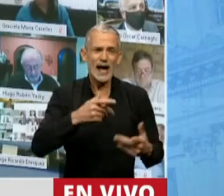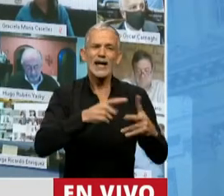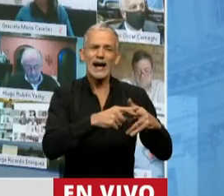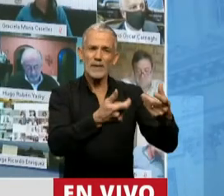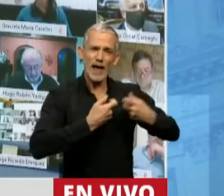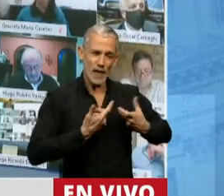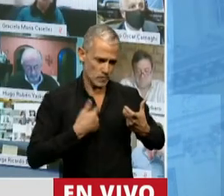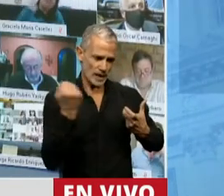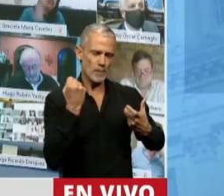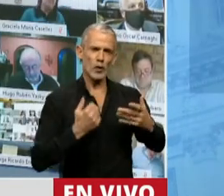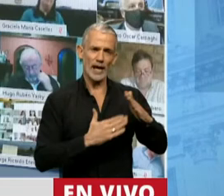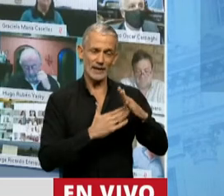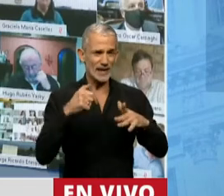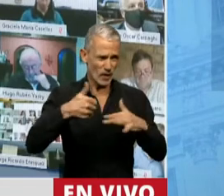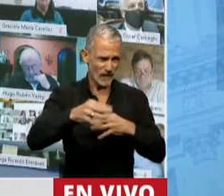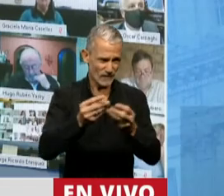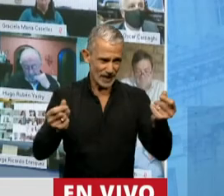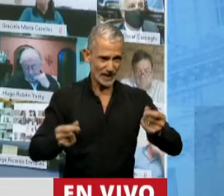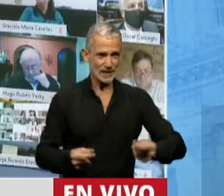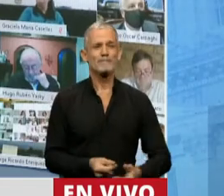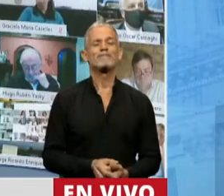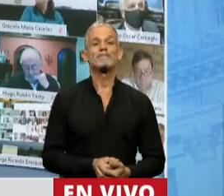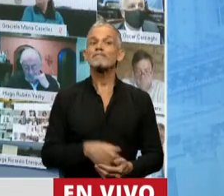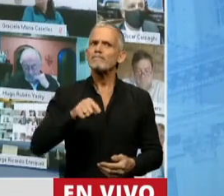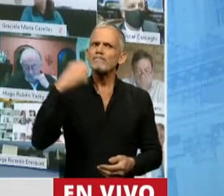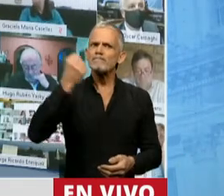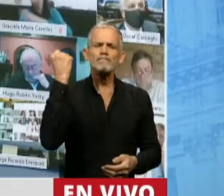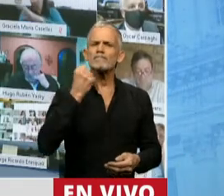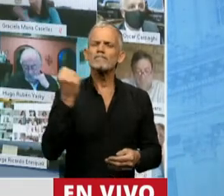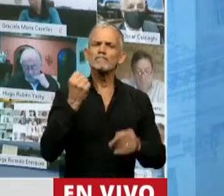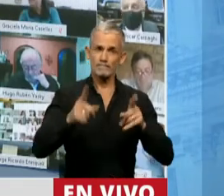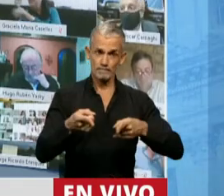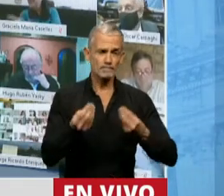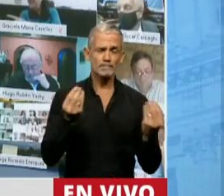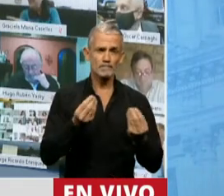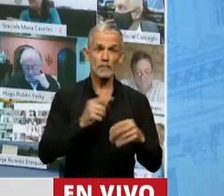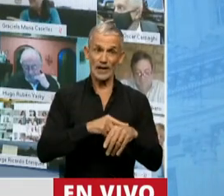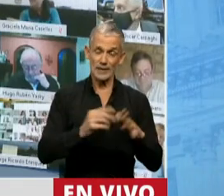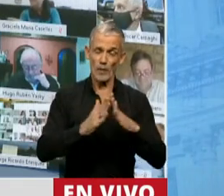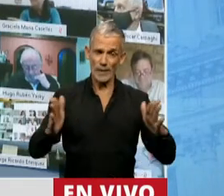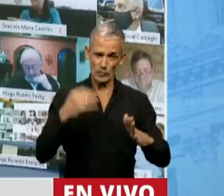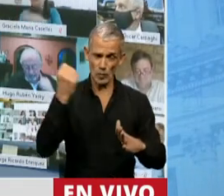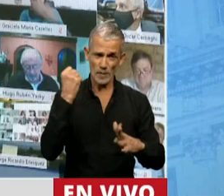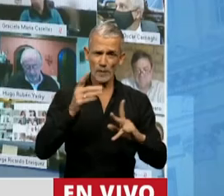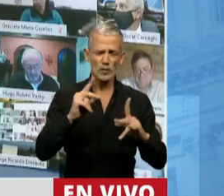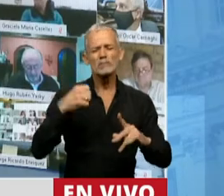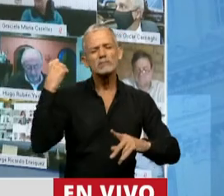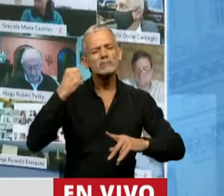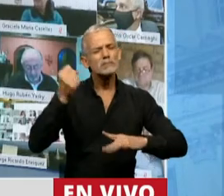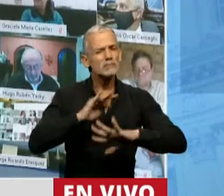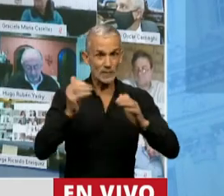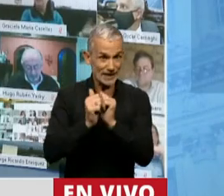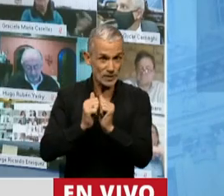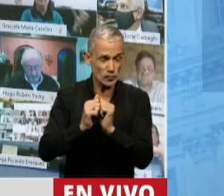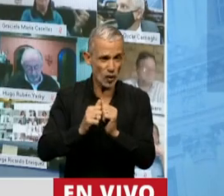fundamentales. Y con esto quiero terminar. Es muy importante este momento, es trascendente en